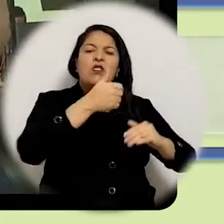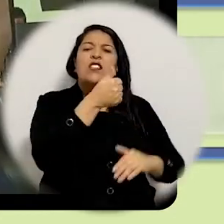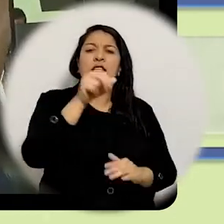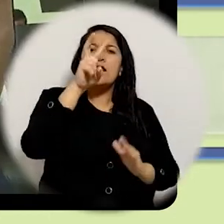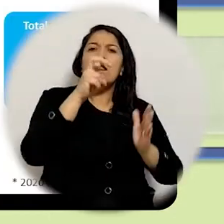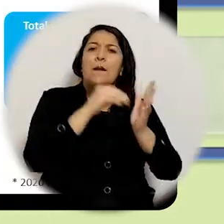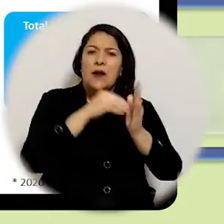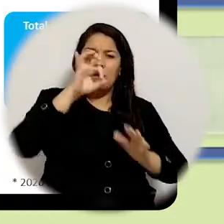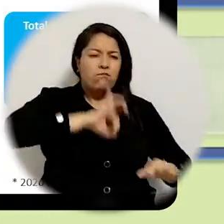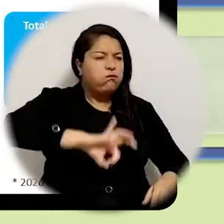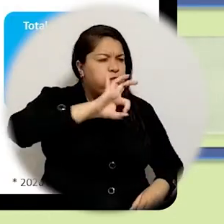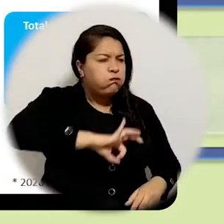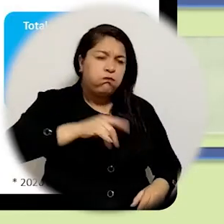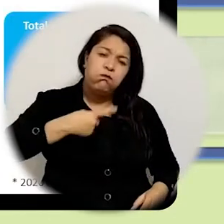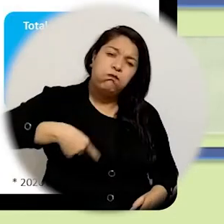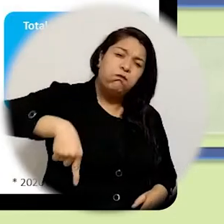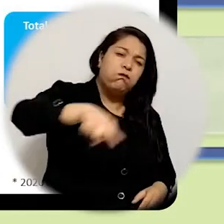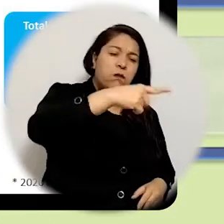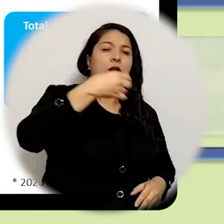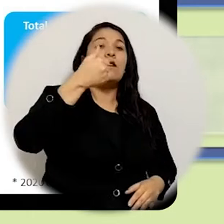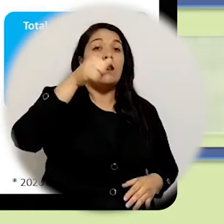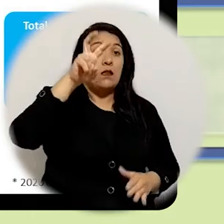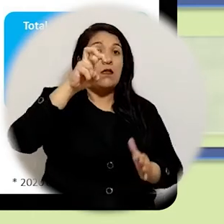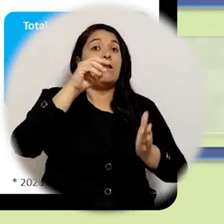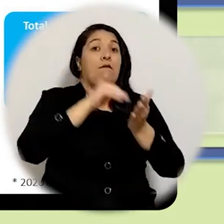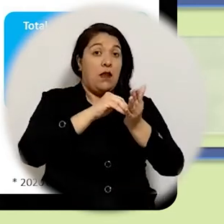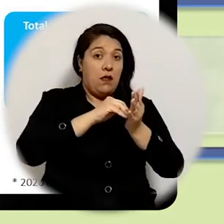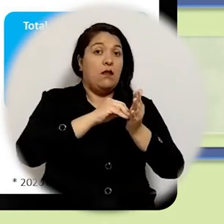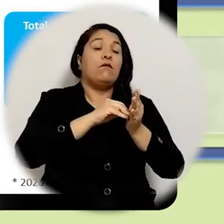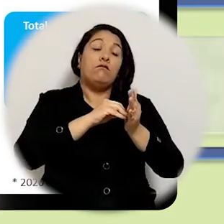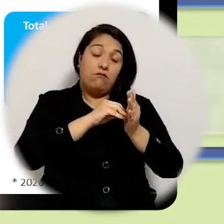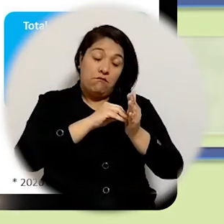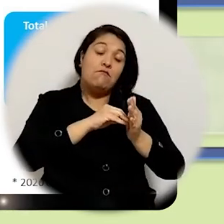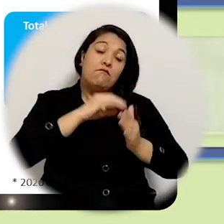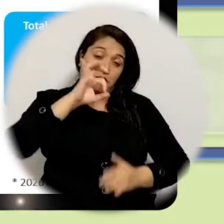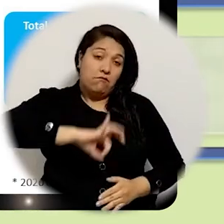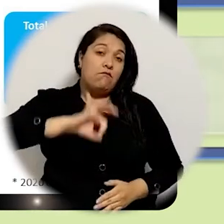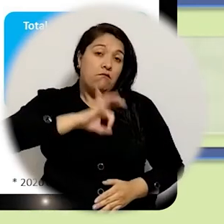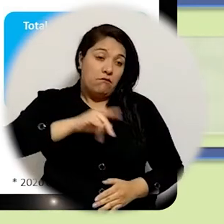total son 17 mil 200 millones de pesos que dejaron de pagar los estudiantes